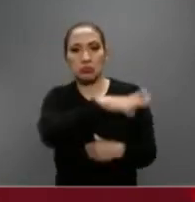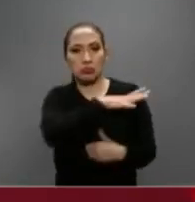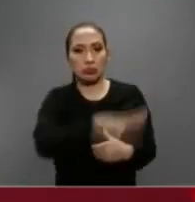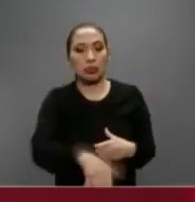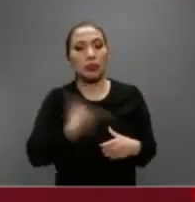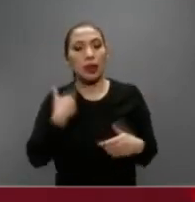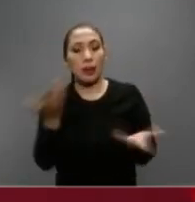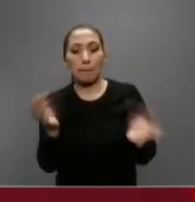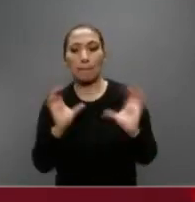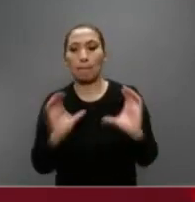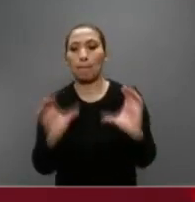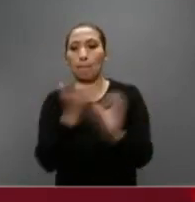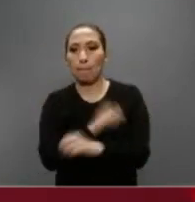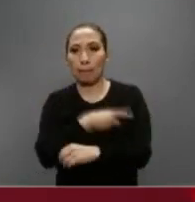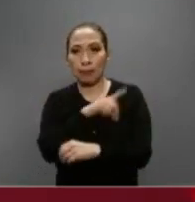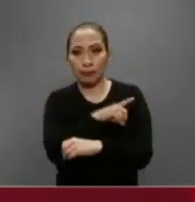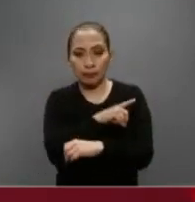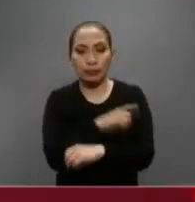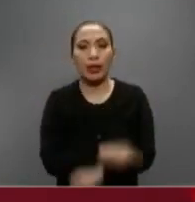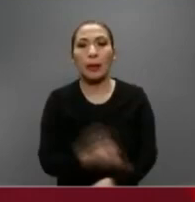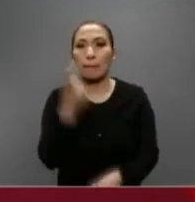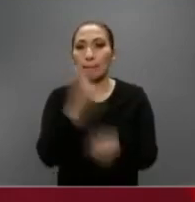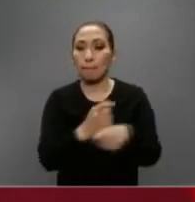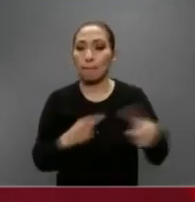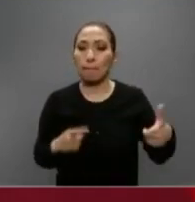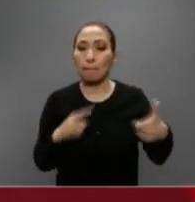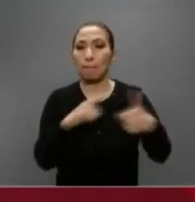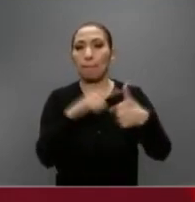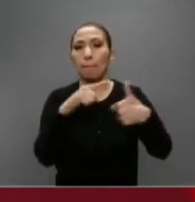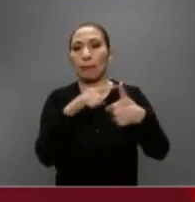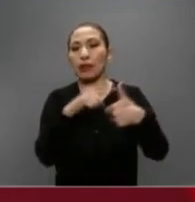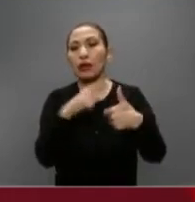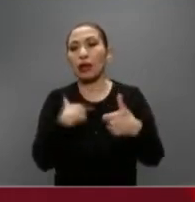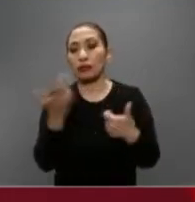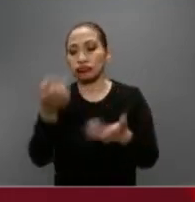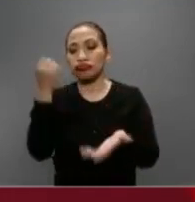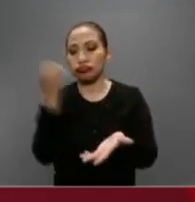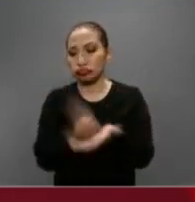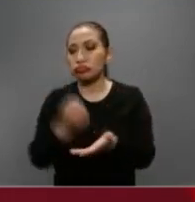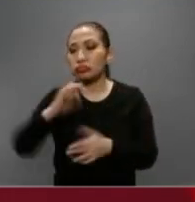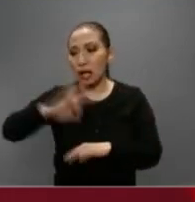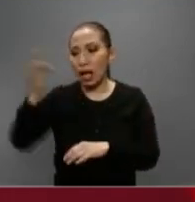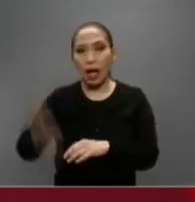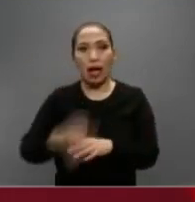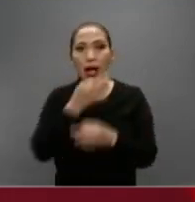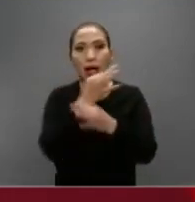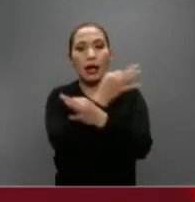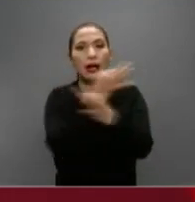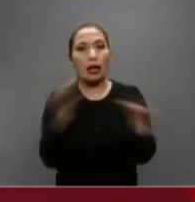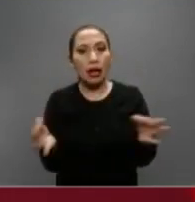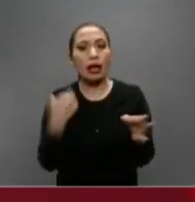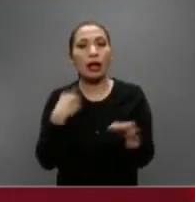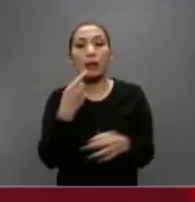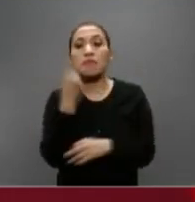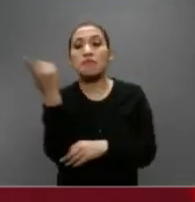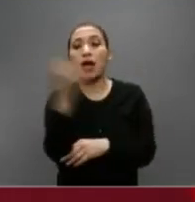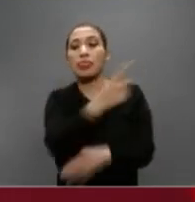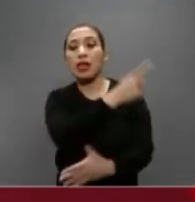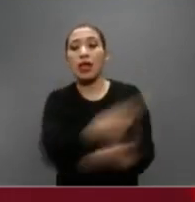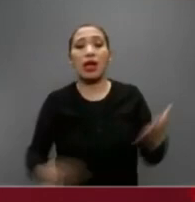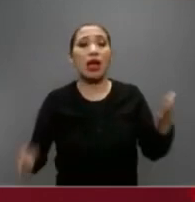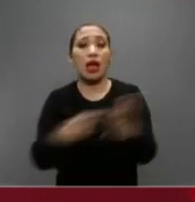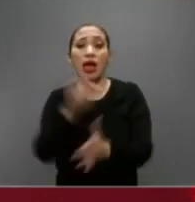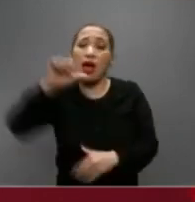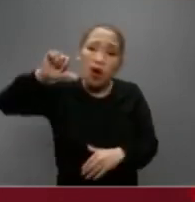como medidas de seguridad sanitaria. La primera medida que ratifica la ya publicada es la… se ordena la